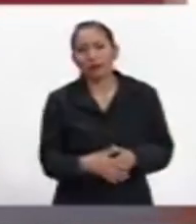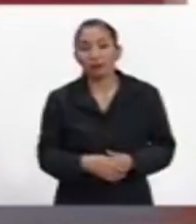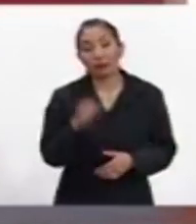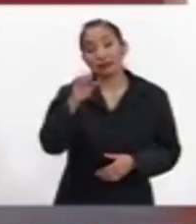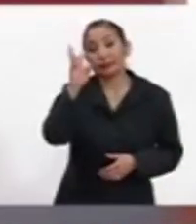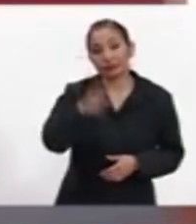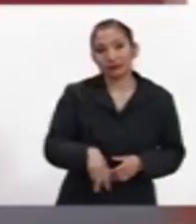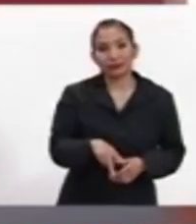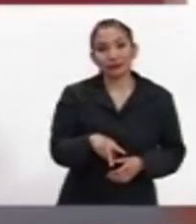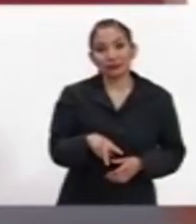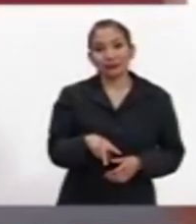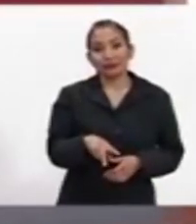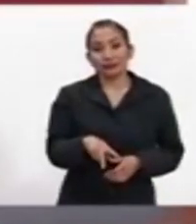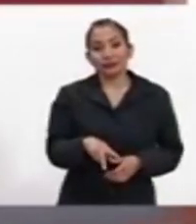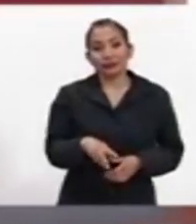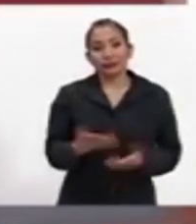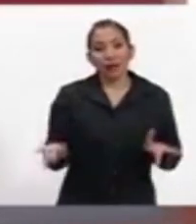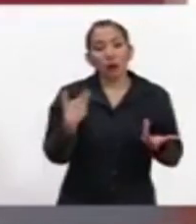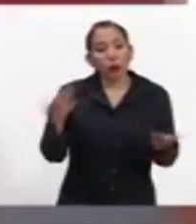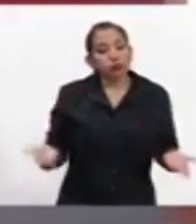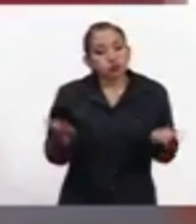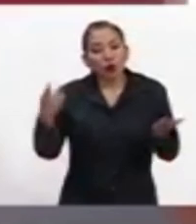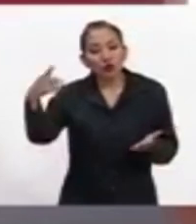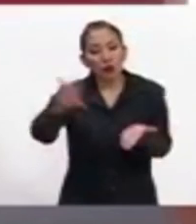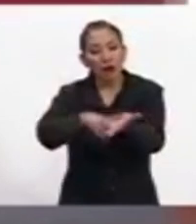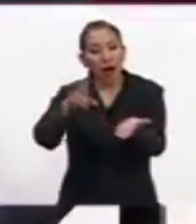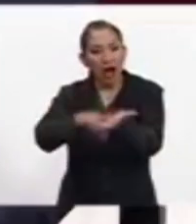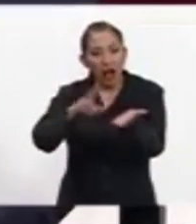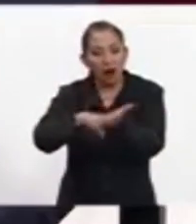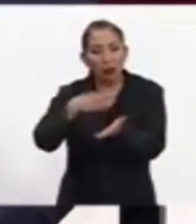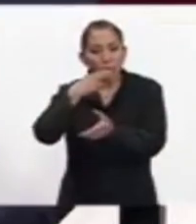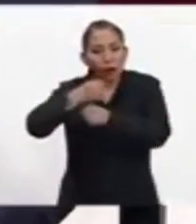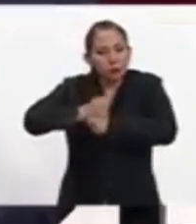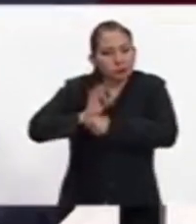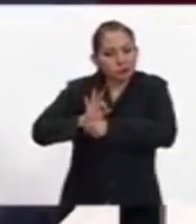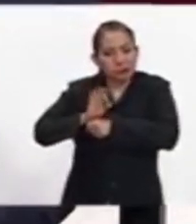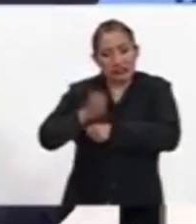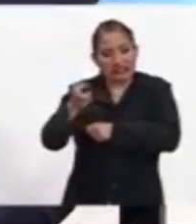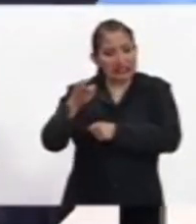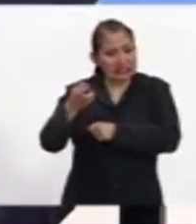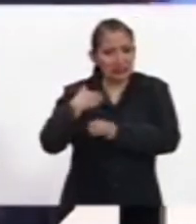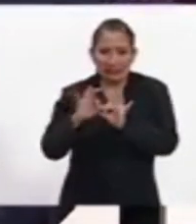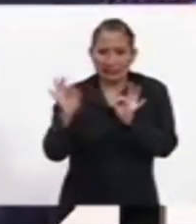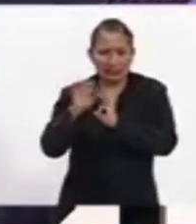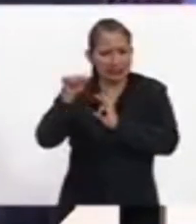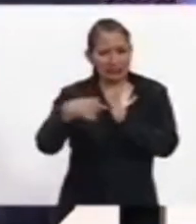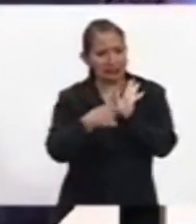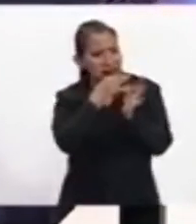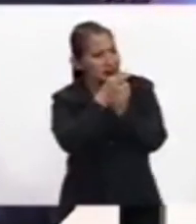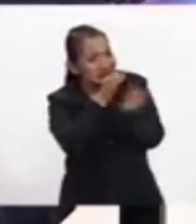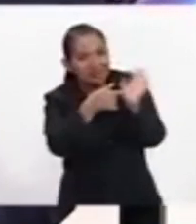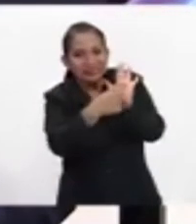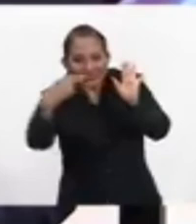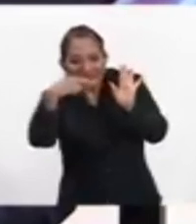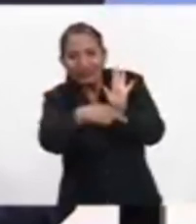Pues sí, y sobre todo fomentar sus valores, defender sus valores. Yo creo que es algo que es muy importante dar a conocer,